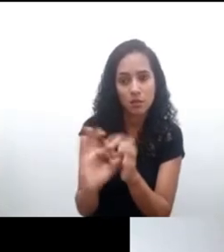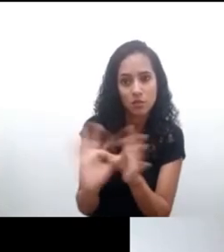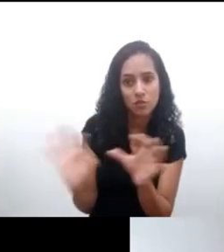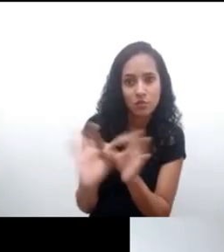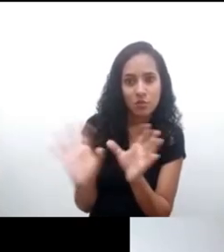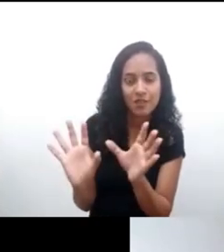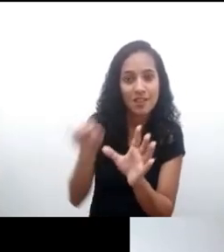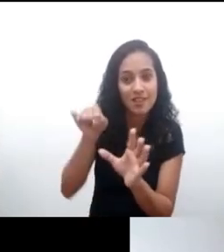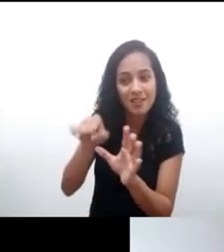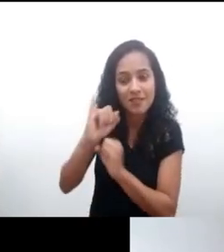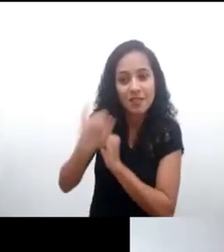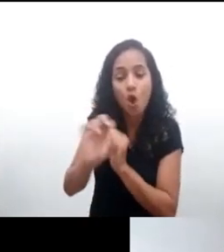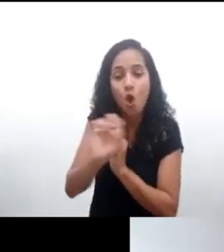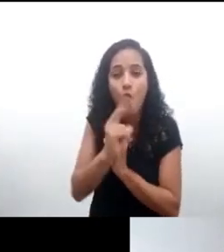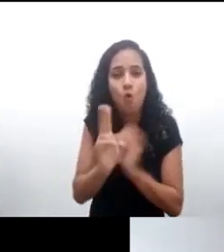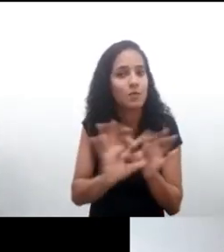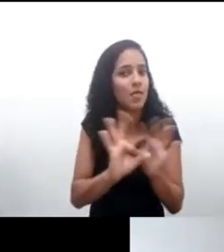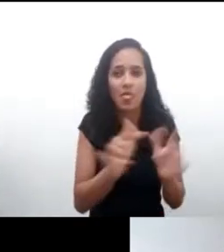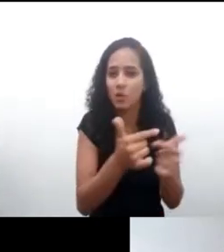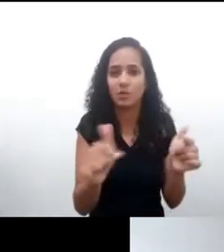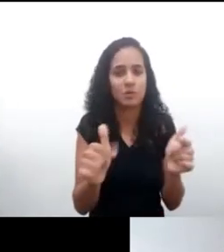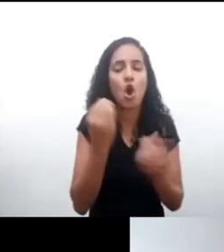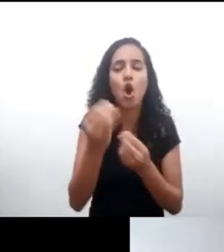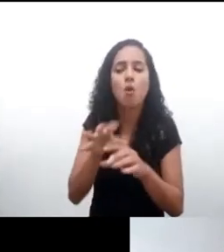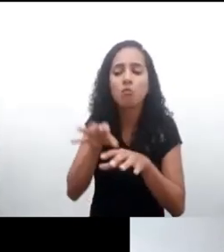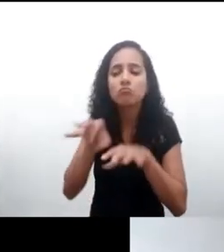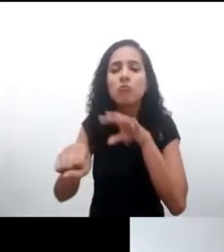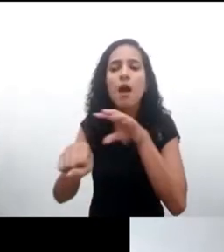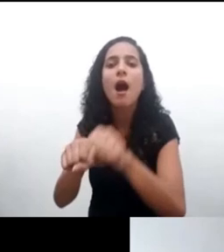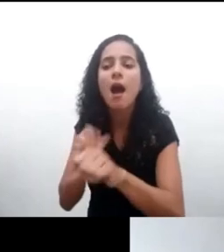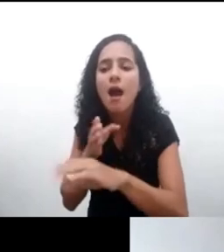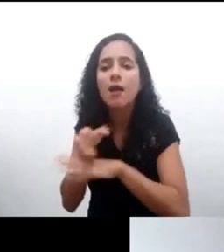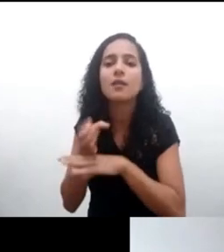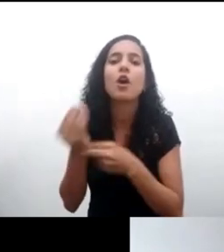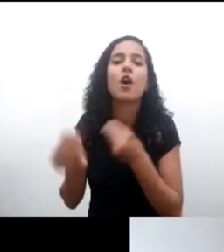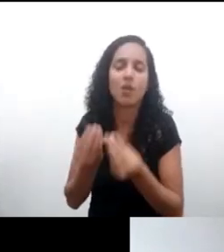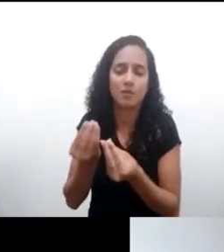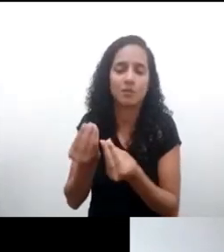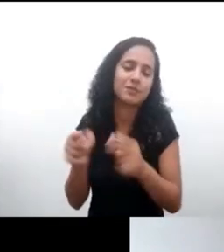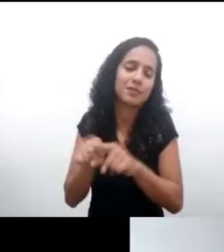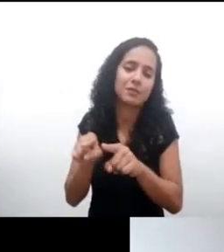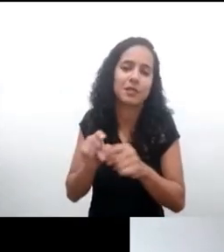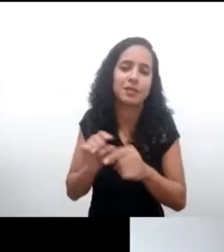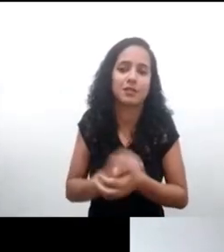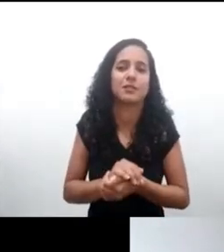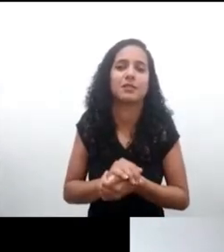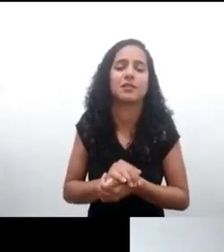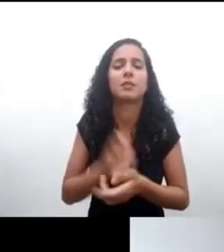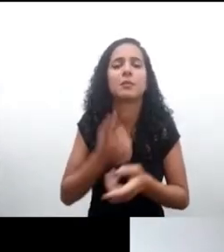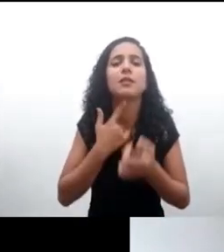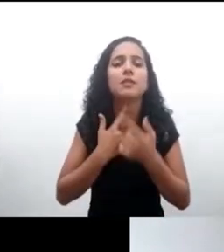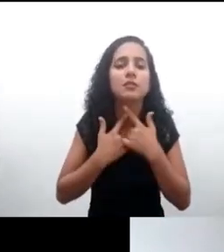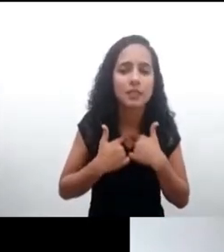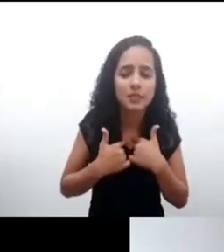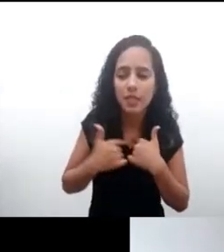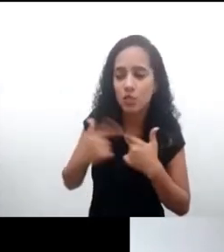para adquirirlos. También, por supuesto, siempre teniendo en cuenta los deseos y las necesidades de niños, niñas y jóvenes